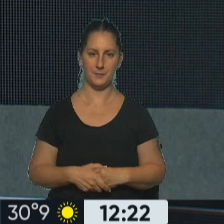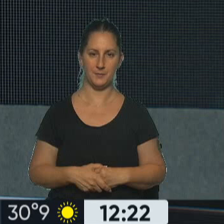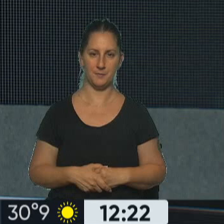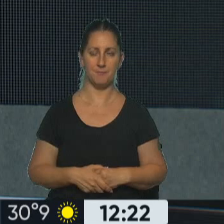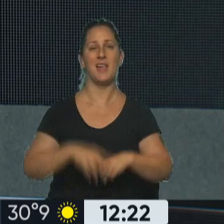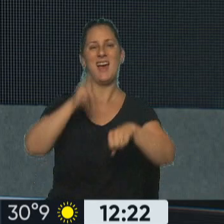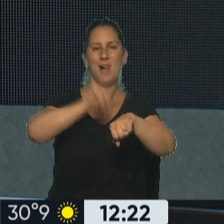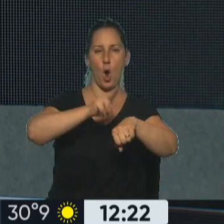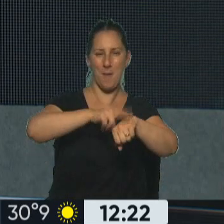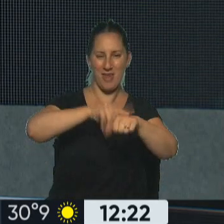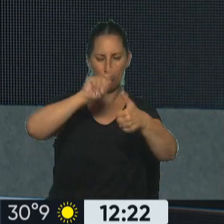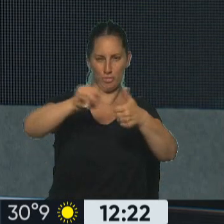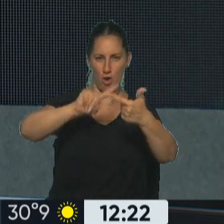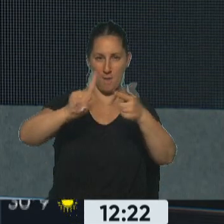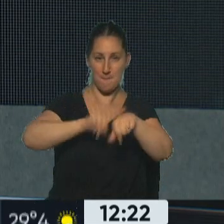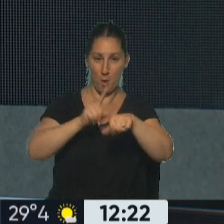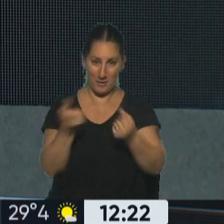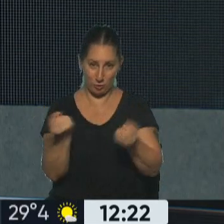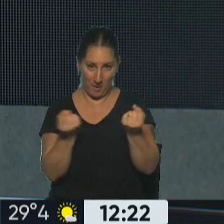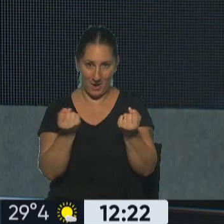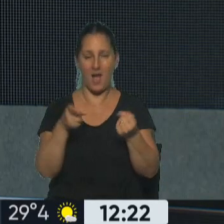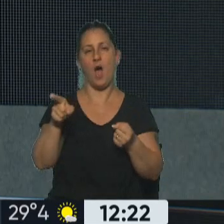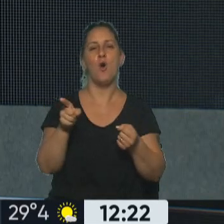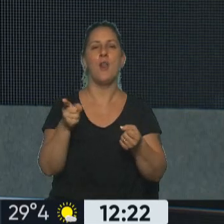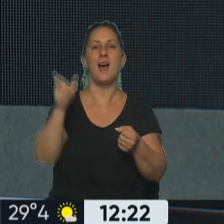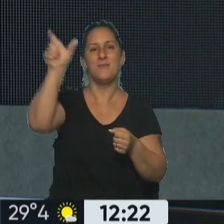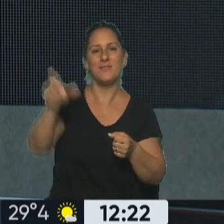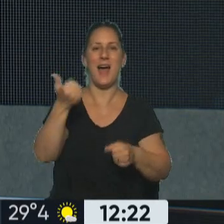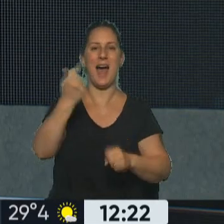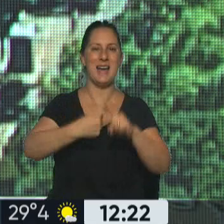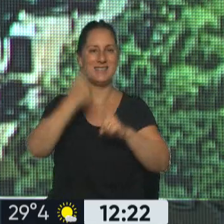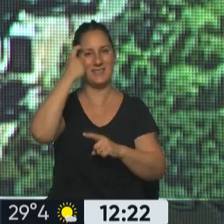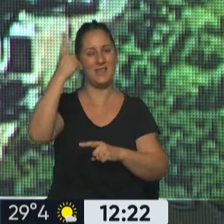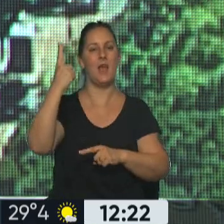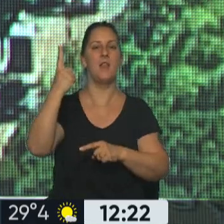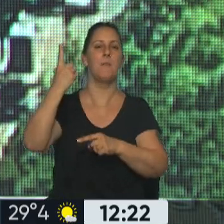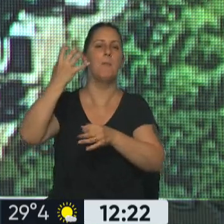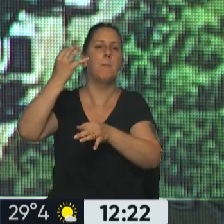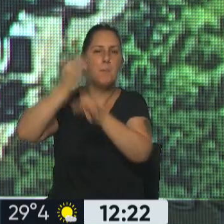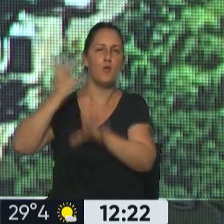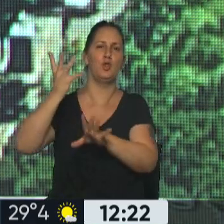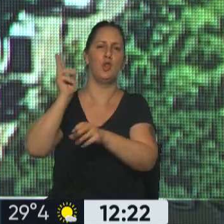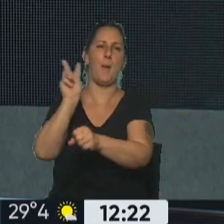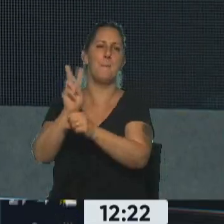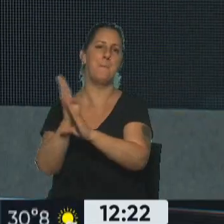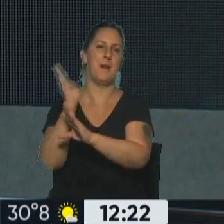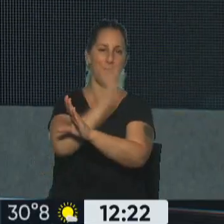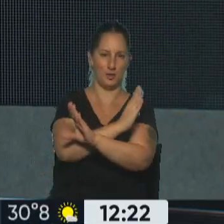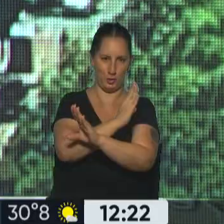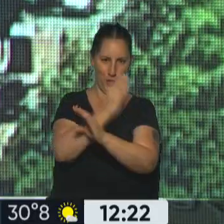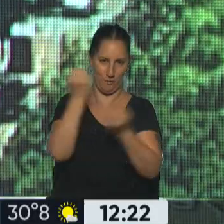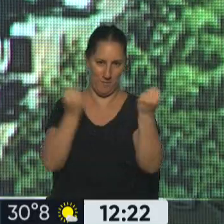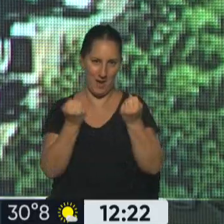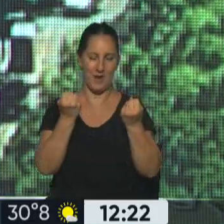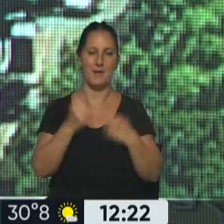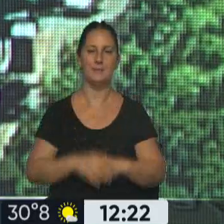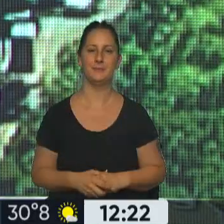Hay varias recomendaciones al conducirle un automóvil. Ya mismo estamos saludando a Axel Delolio, licenciado en prevención vial y transporte. Axel, bienvenido. ¿Cómo estamos?